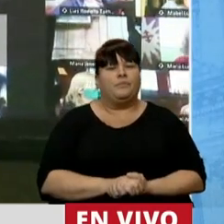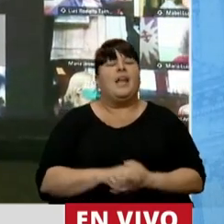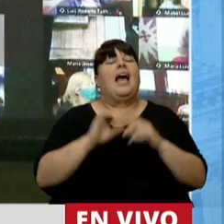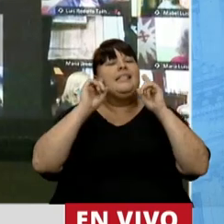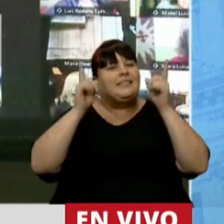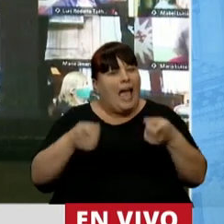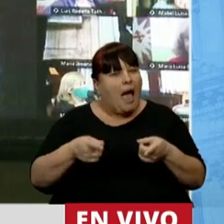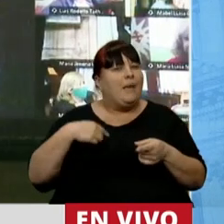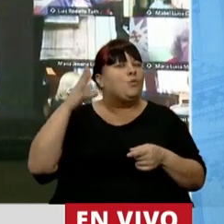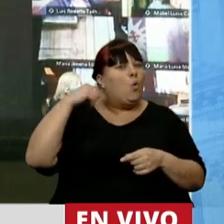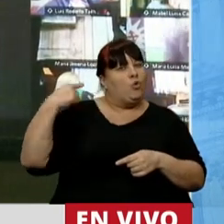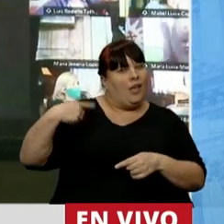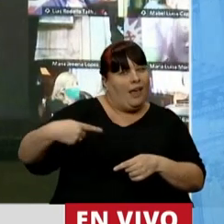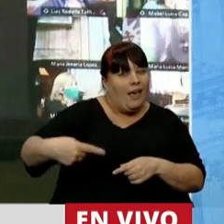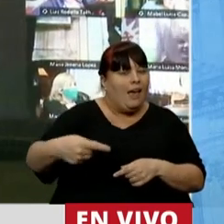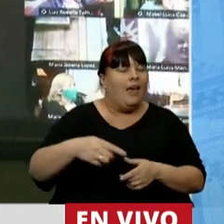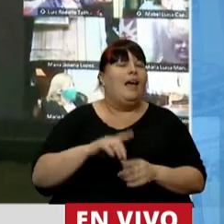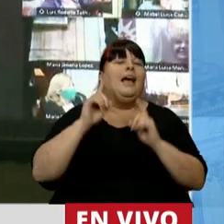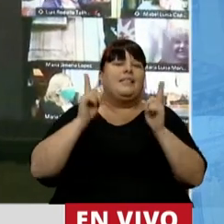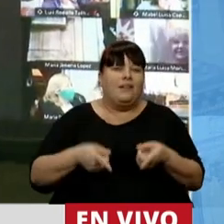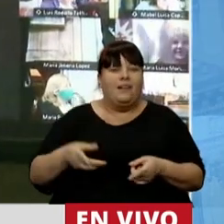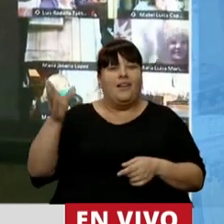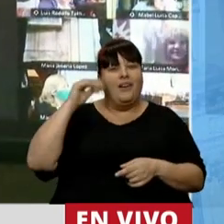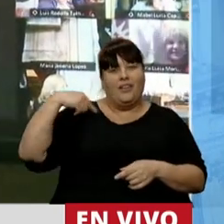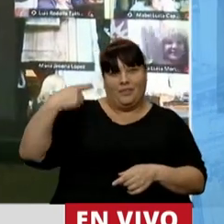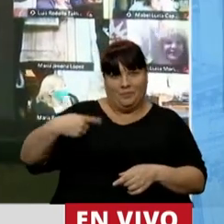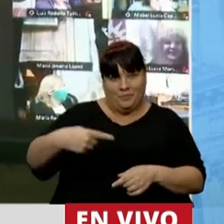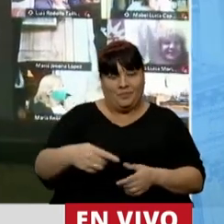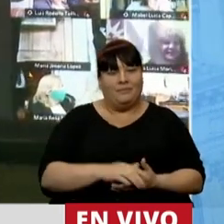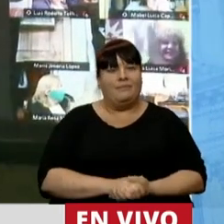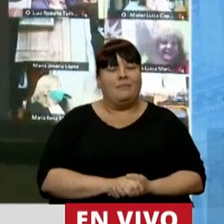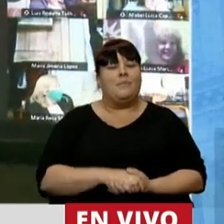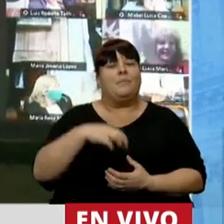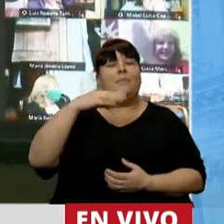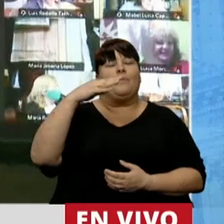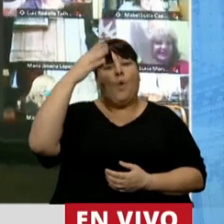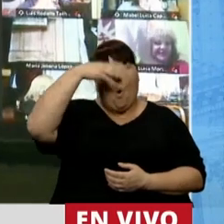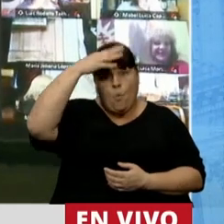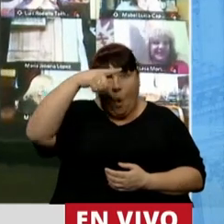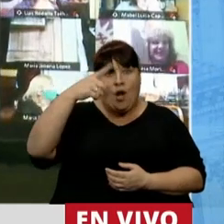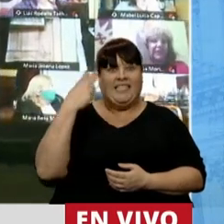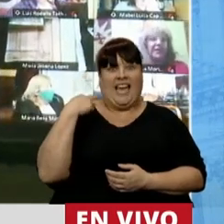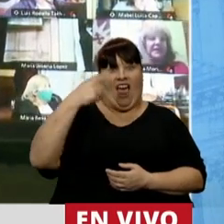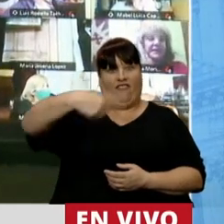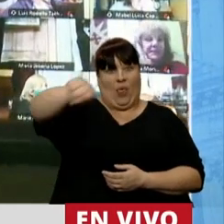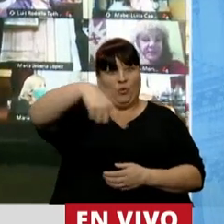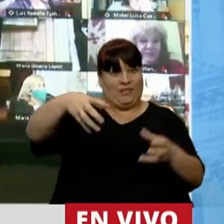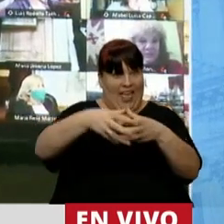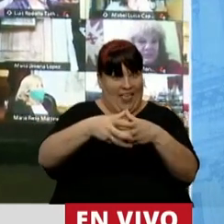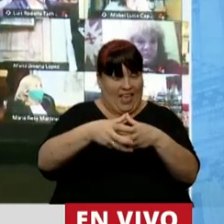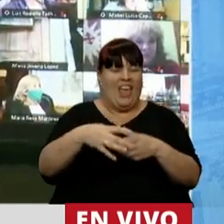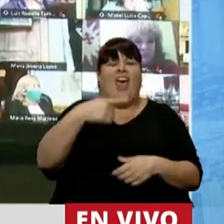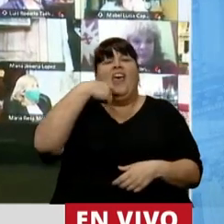también escuché estos días, también escuché estos días a Patricia Bullrich, la jefa de ustedes,